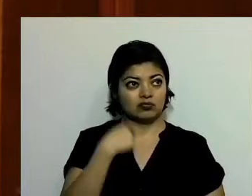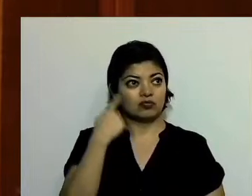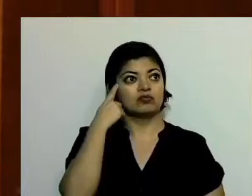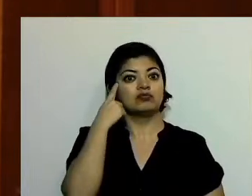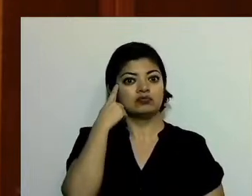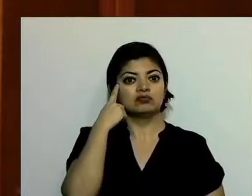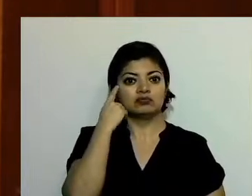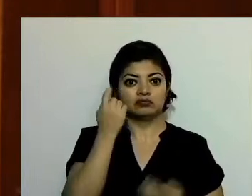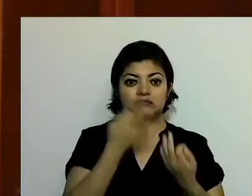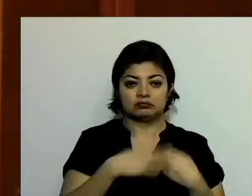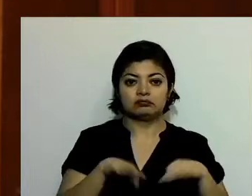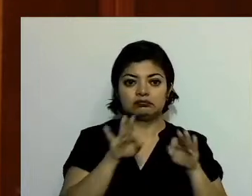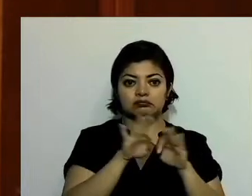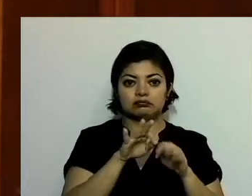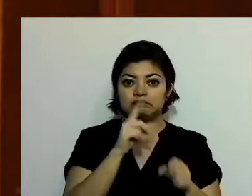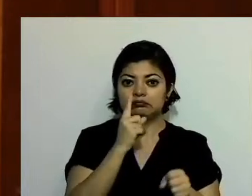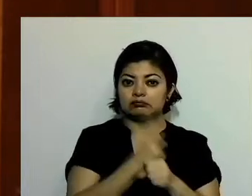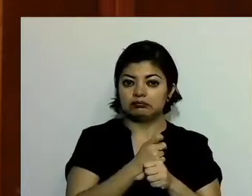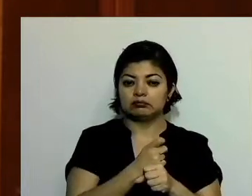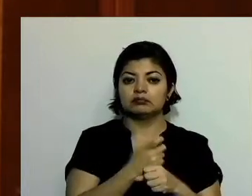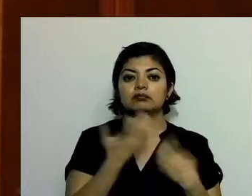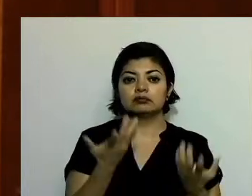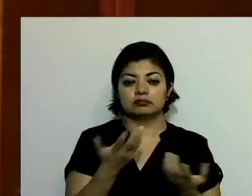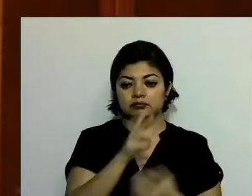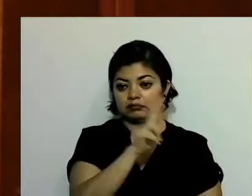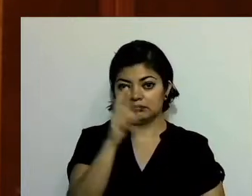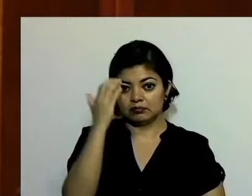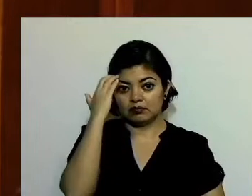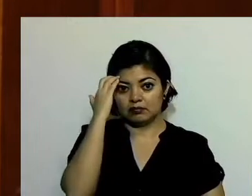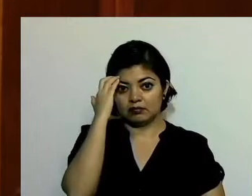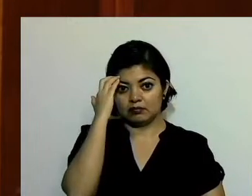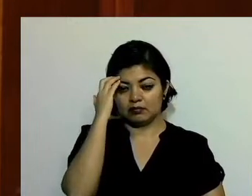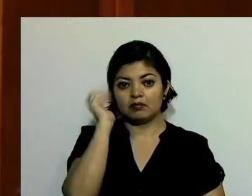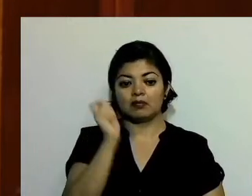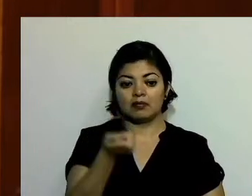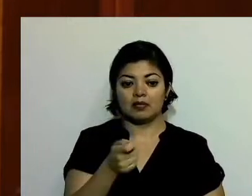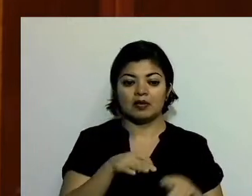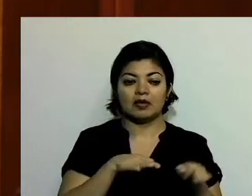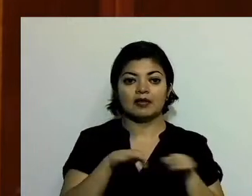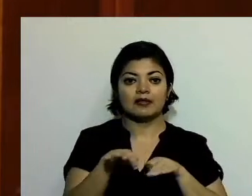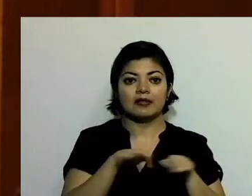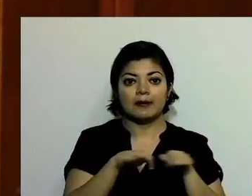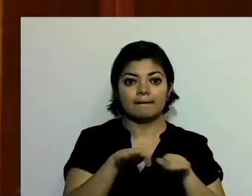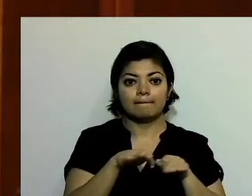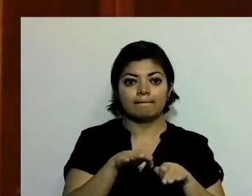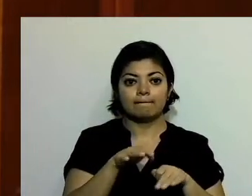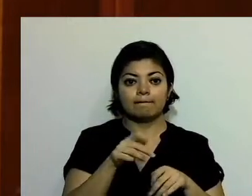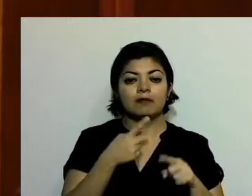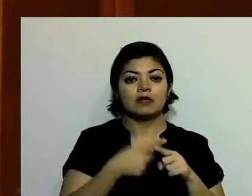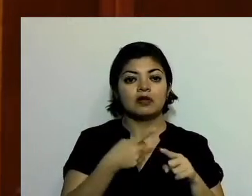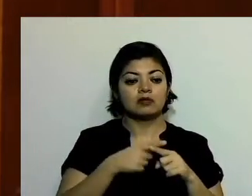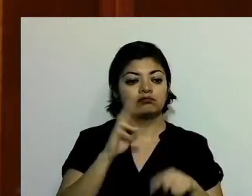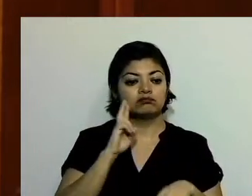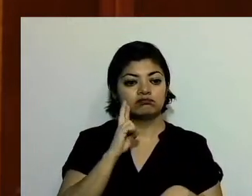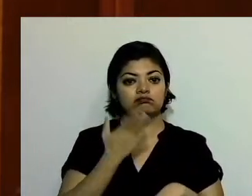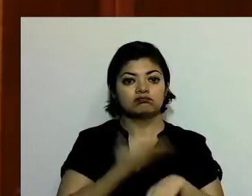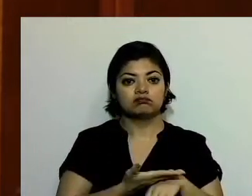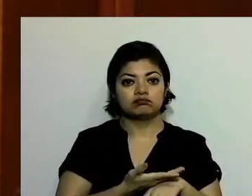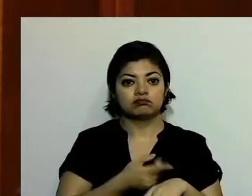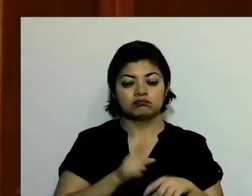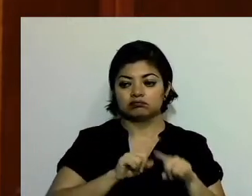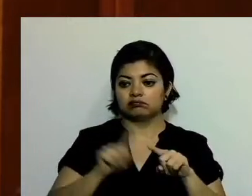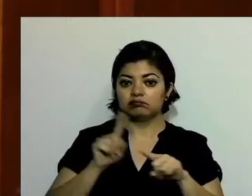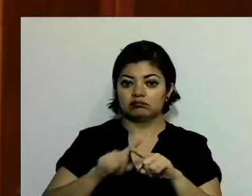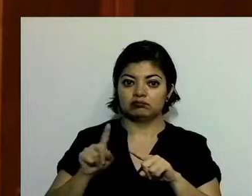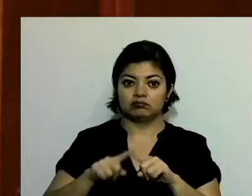primero, para reconocer el trabajo de los titulares de las dependencias